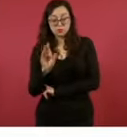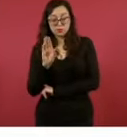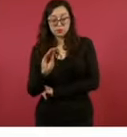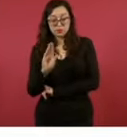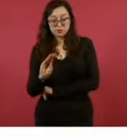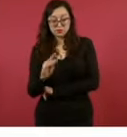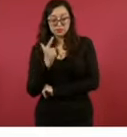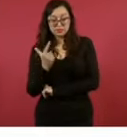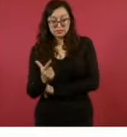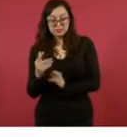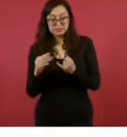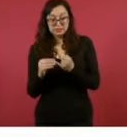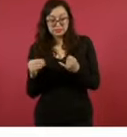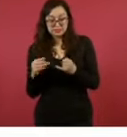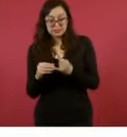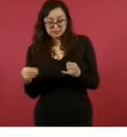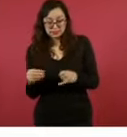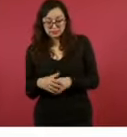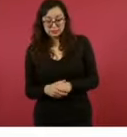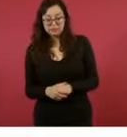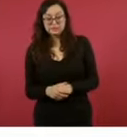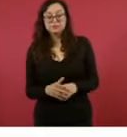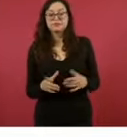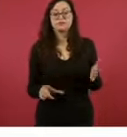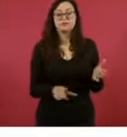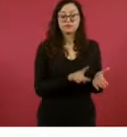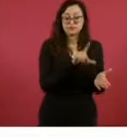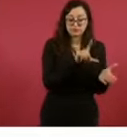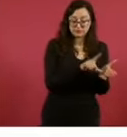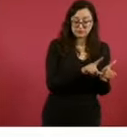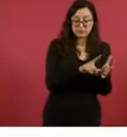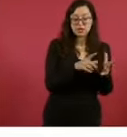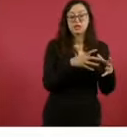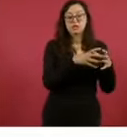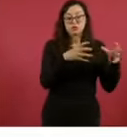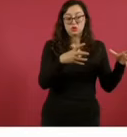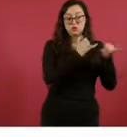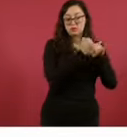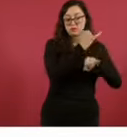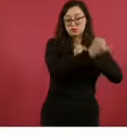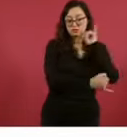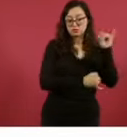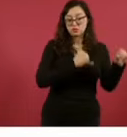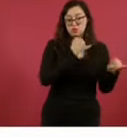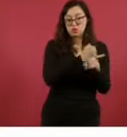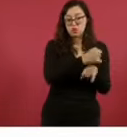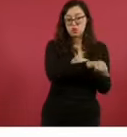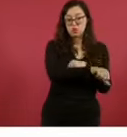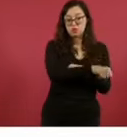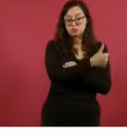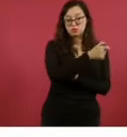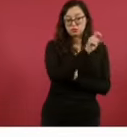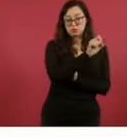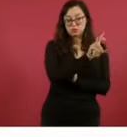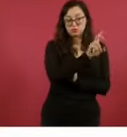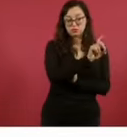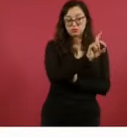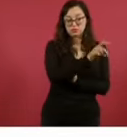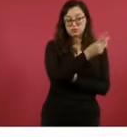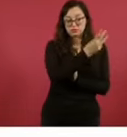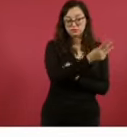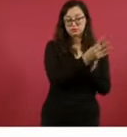centavos. En el caso del gas que se expende por litro, a nivel internacional, 11 pesos con 33